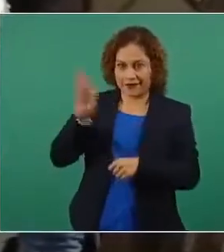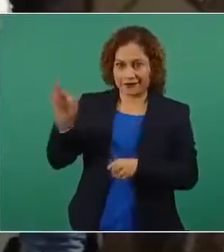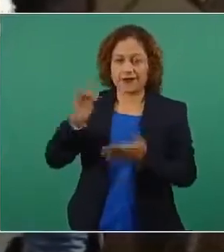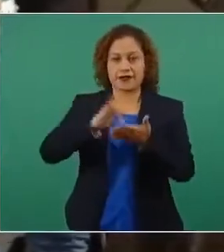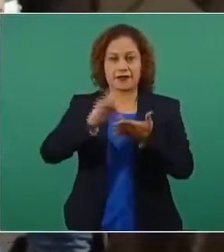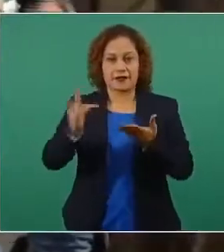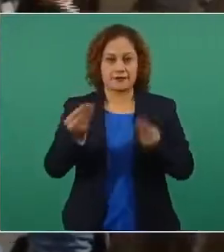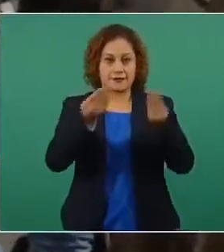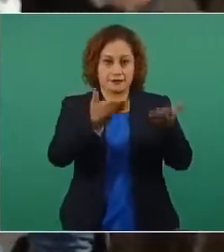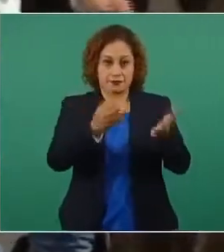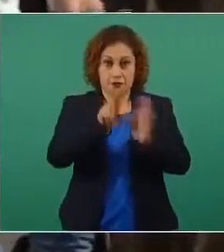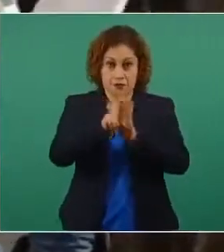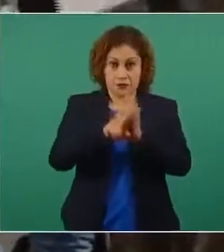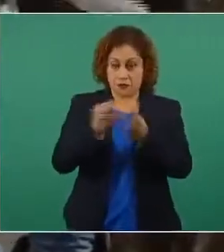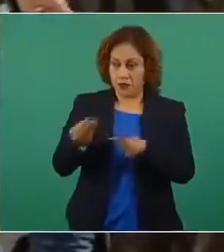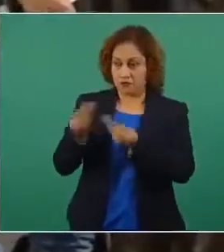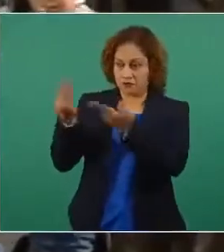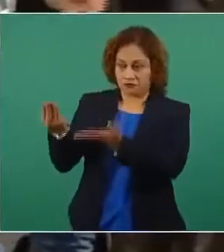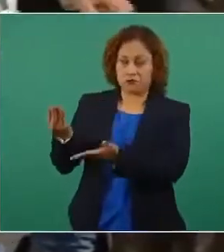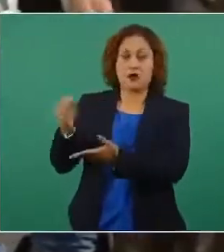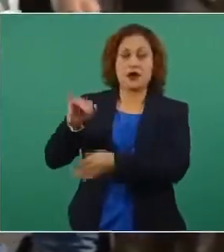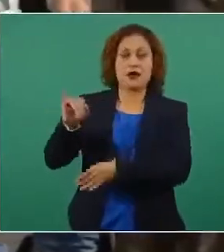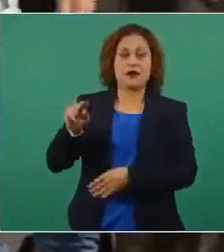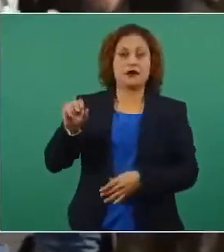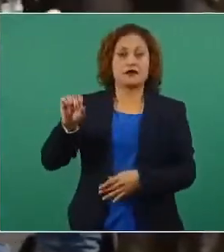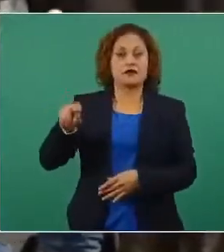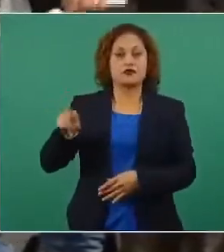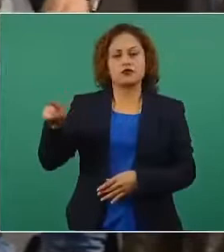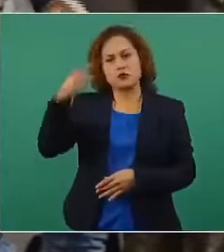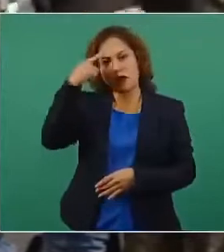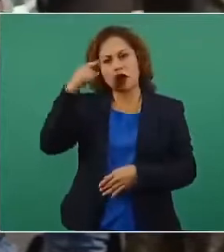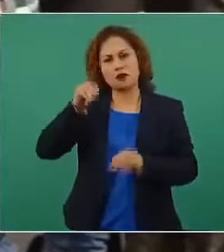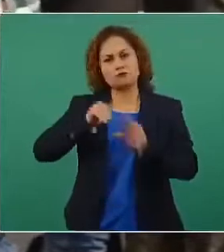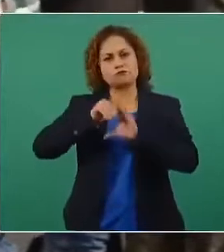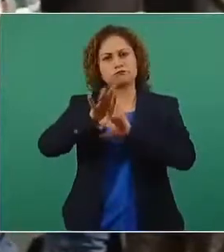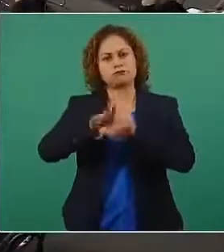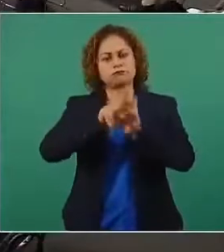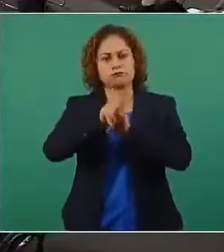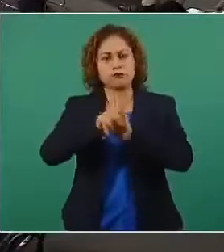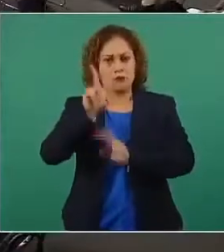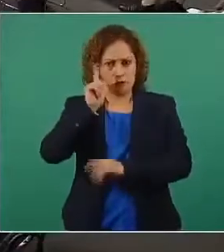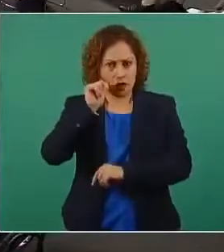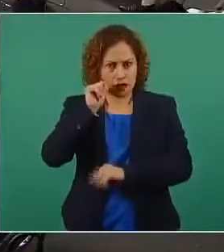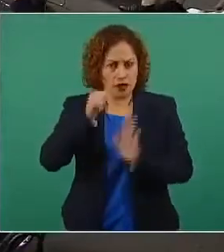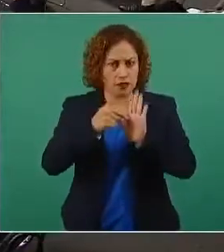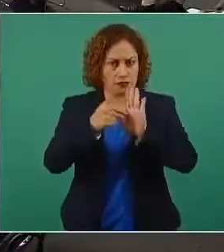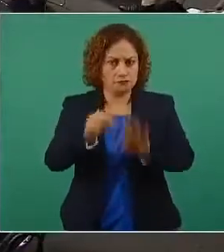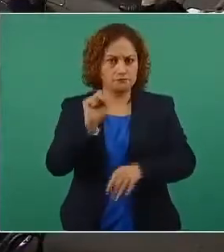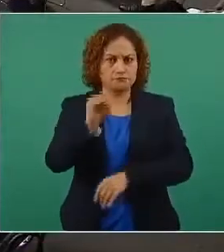Ahorita le paso el video a Jesús para que lo puedan proyectar, no hay ningún problema. Mañana lo proyectamos. Ok. Sí. Gracias. Gracias. Gracias. Gracias.